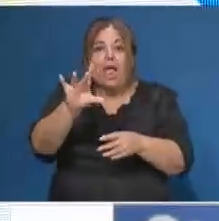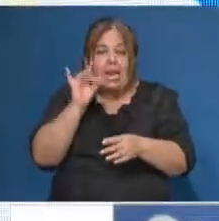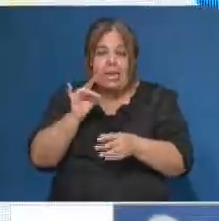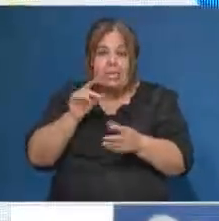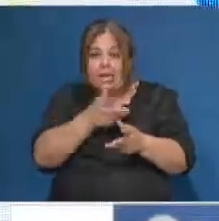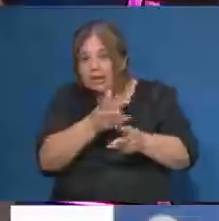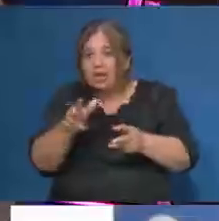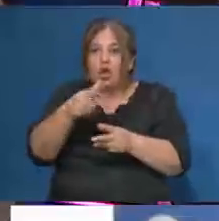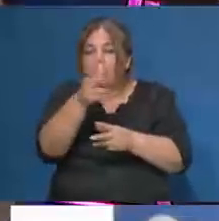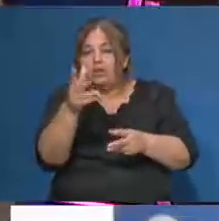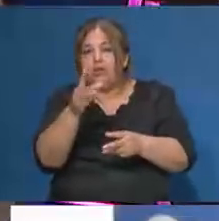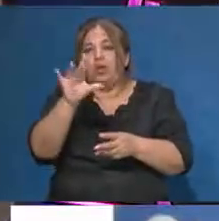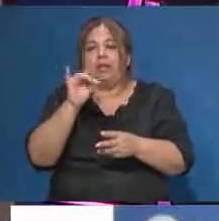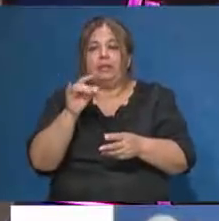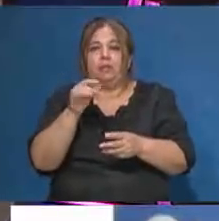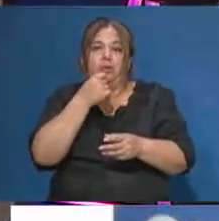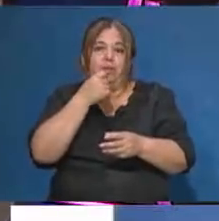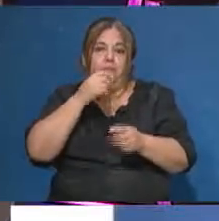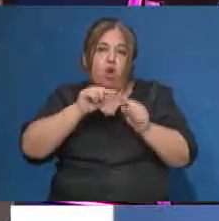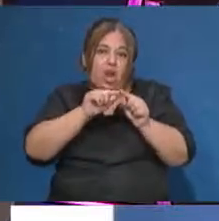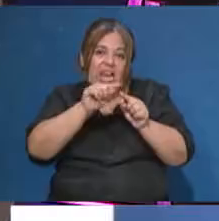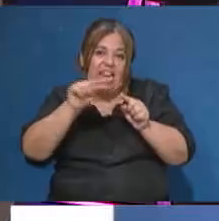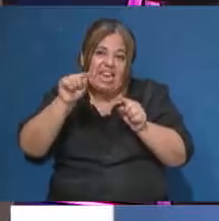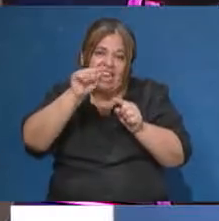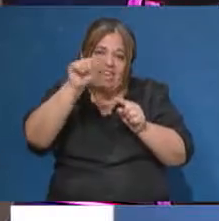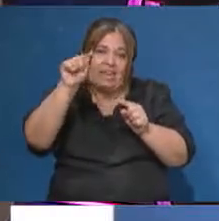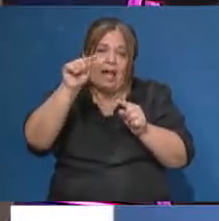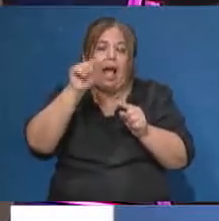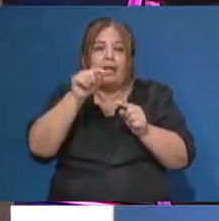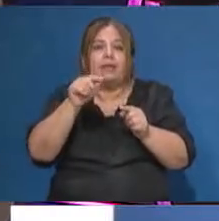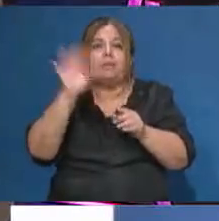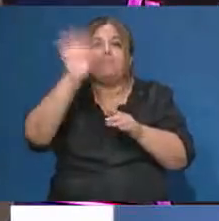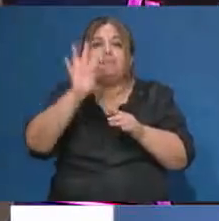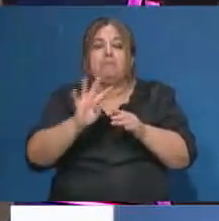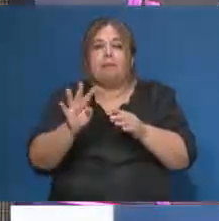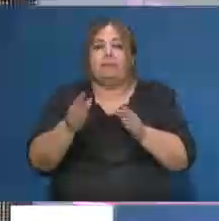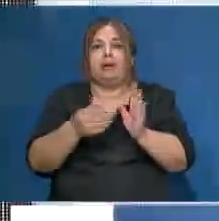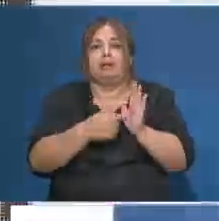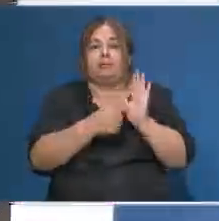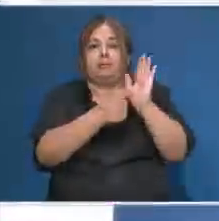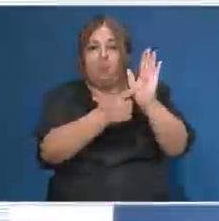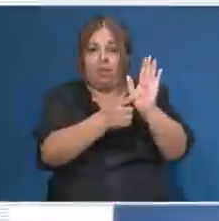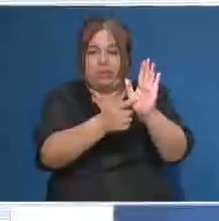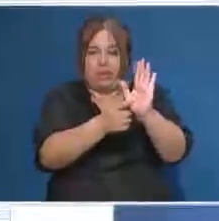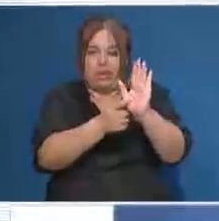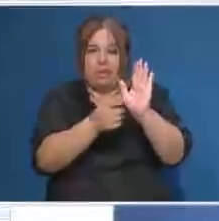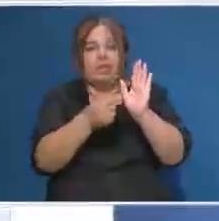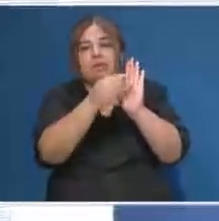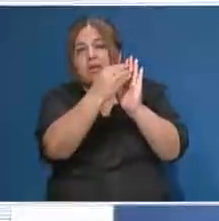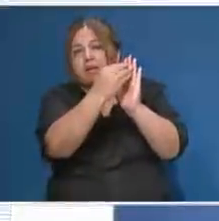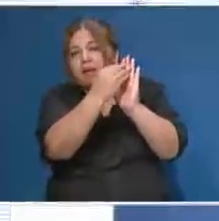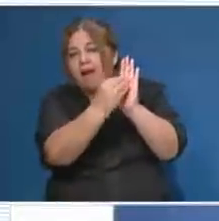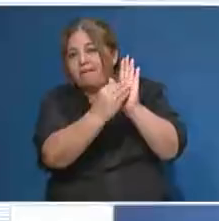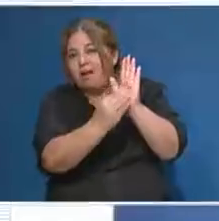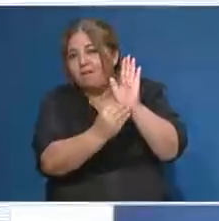elegimos el recorrido, vamos a elegir esa línea. Nos muestra el mapa. Y más abajo, todos los